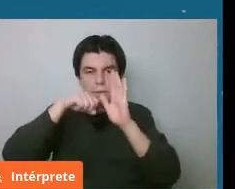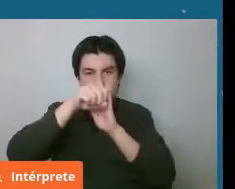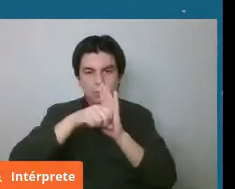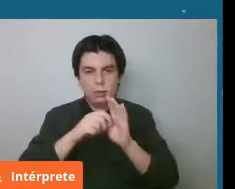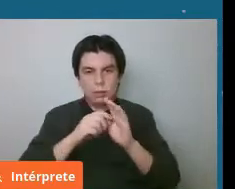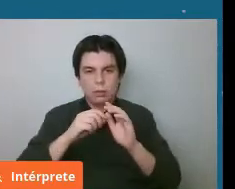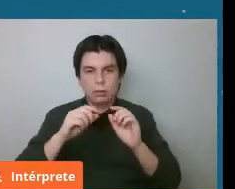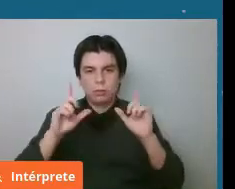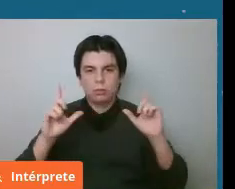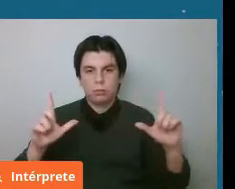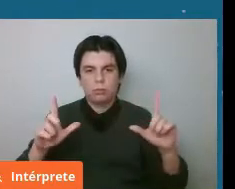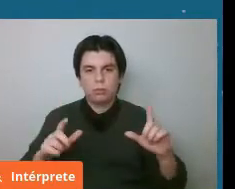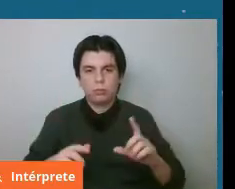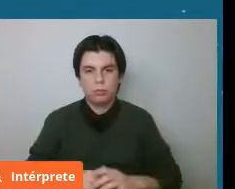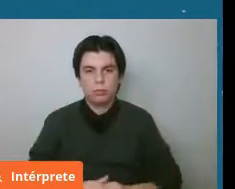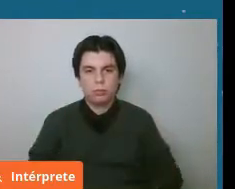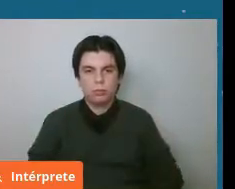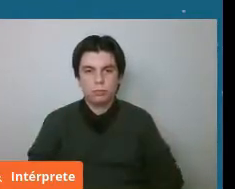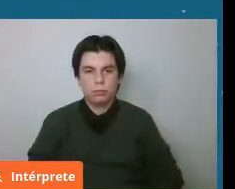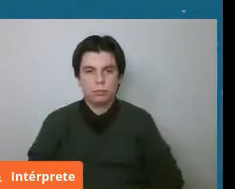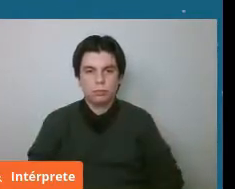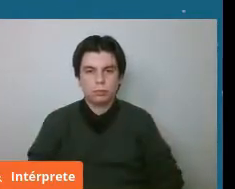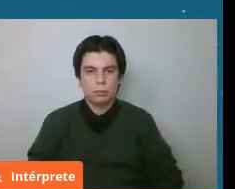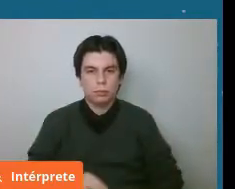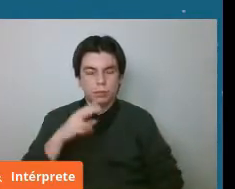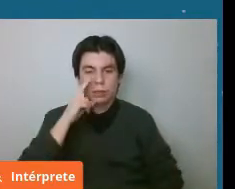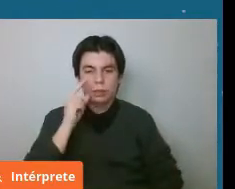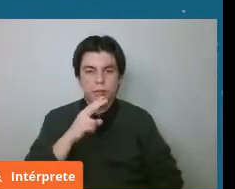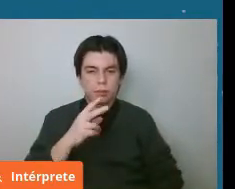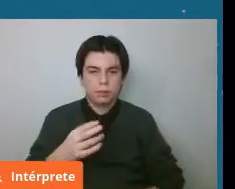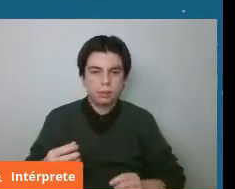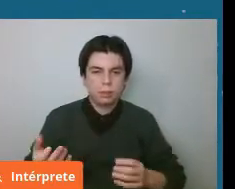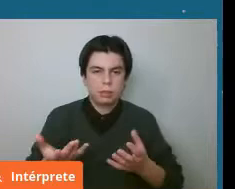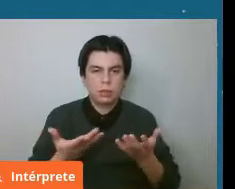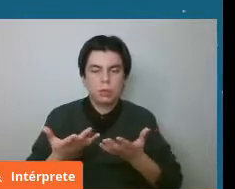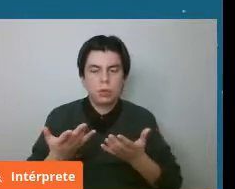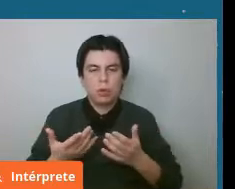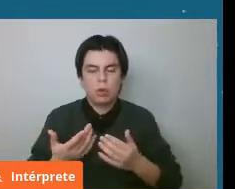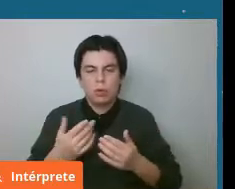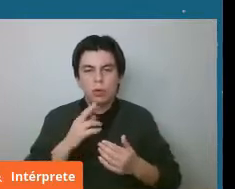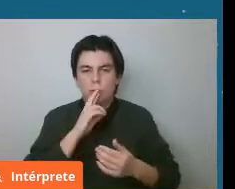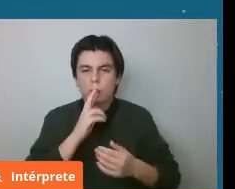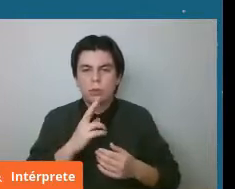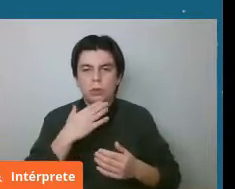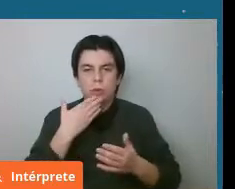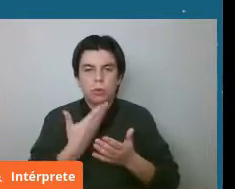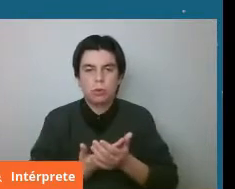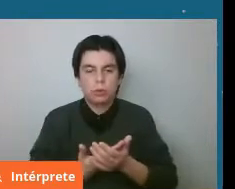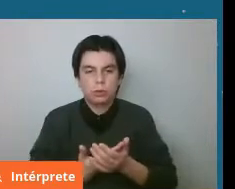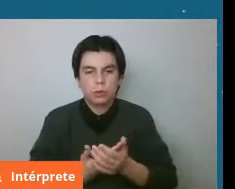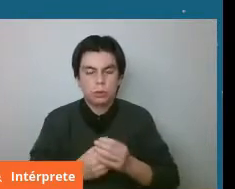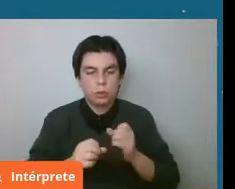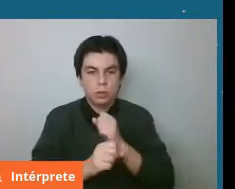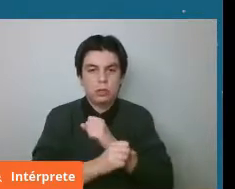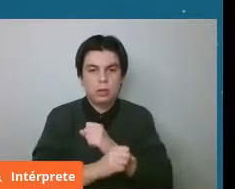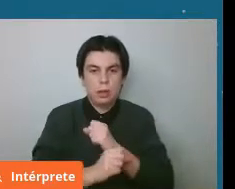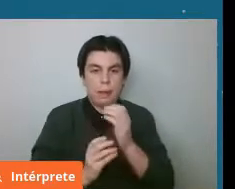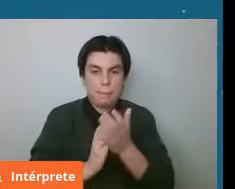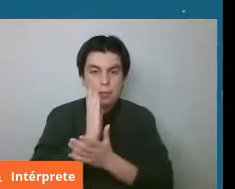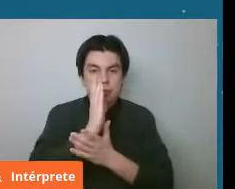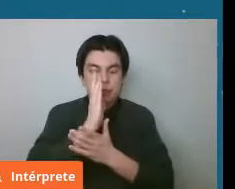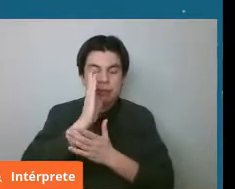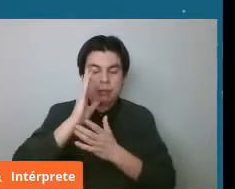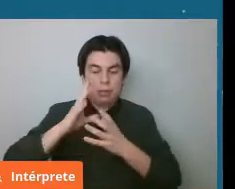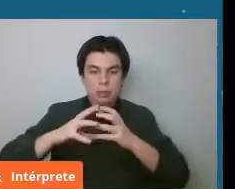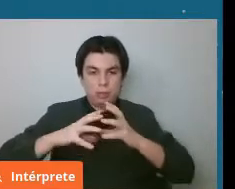entonces acá se ve también este efecto de cuando se se crean estos grandes planetas ahí